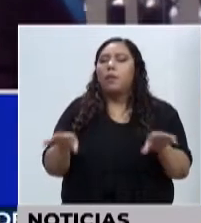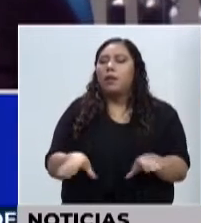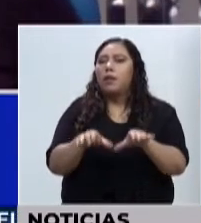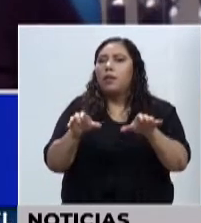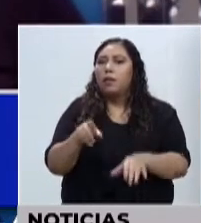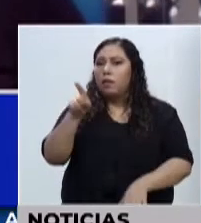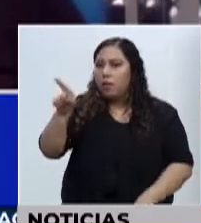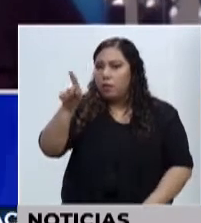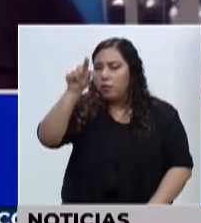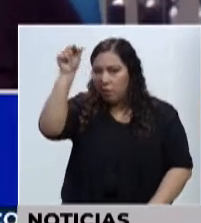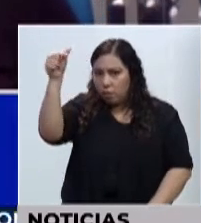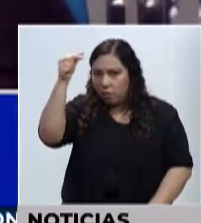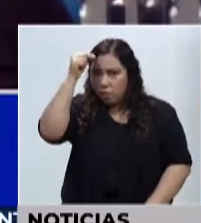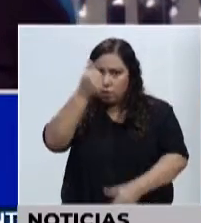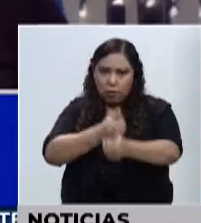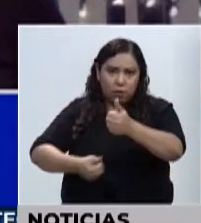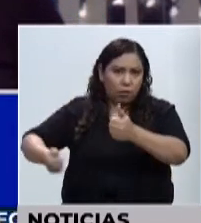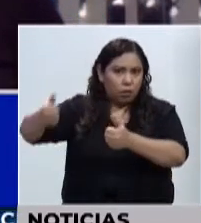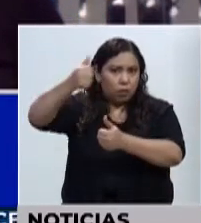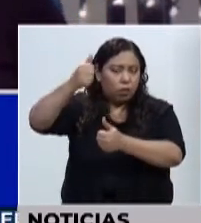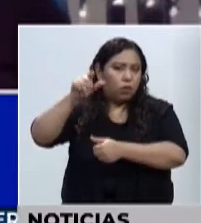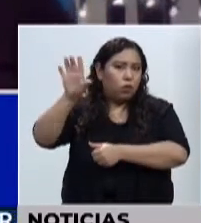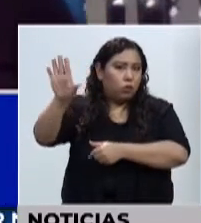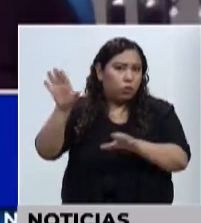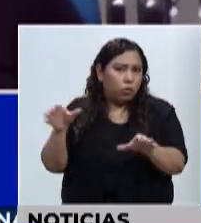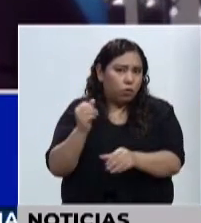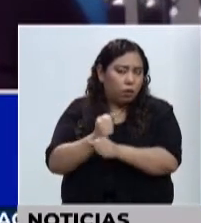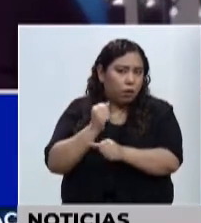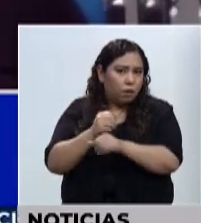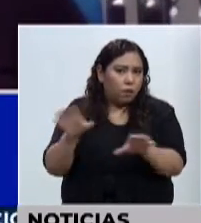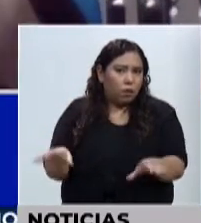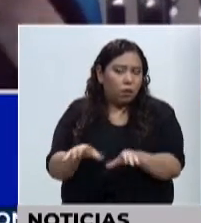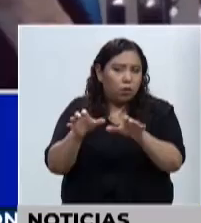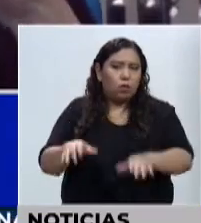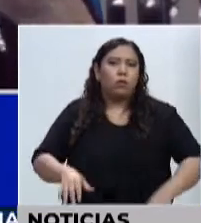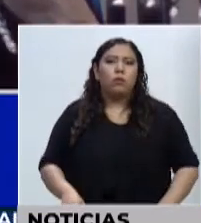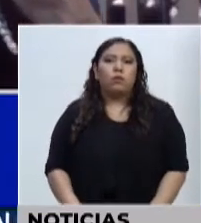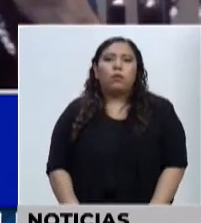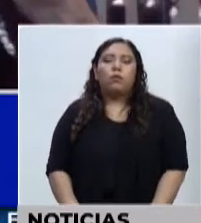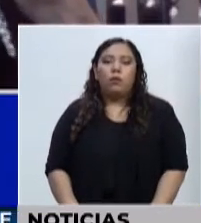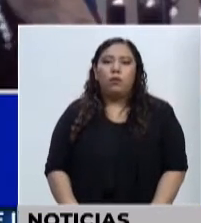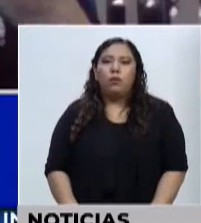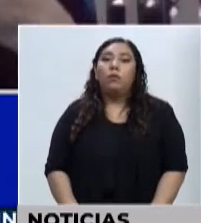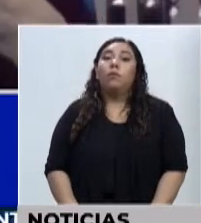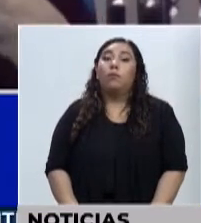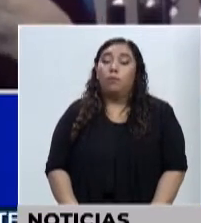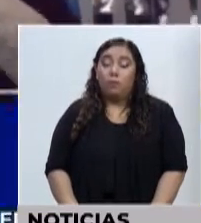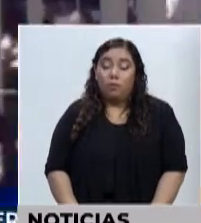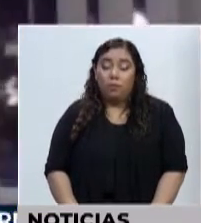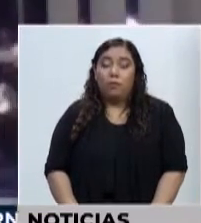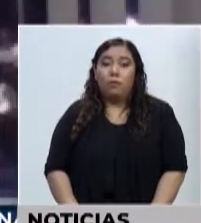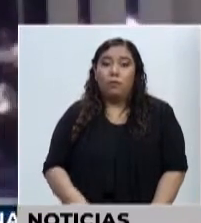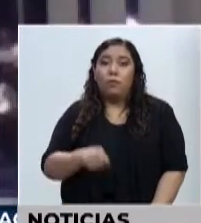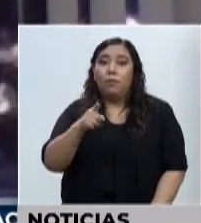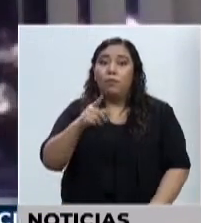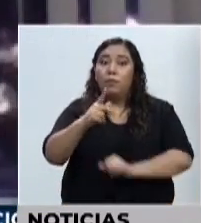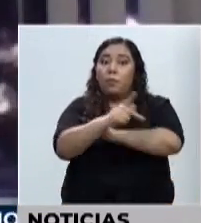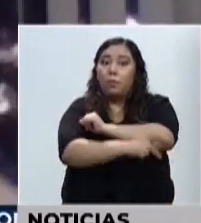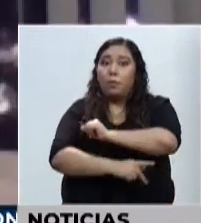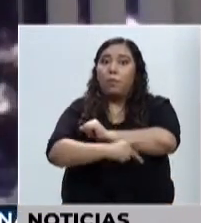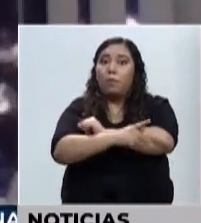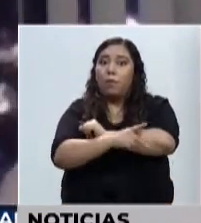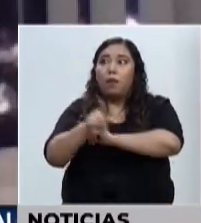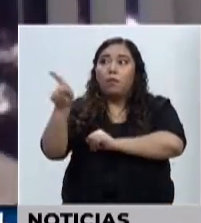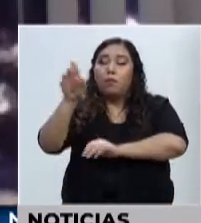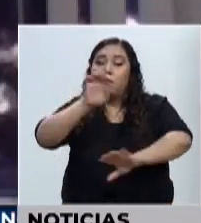desde la Escuela de Alta Gerencia Pública. Miren, obtener una calificación de esa naturaleza siempre es muy bueno para el país. Y que